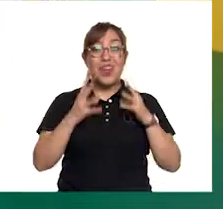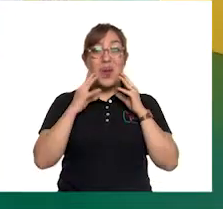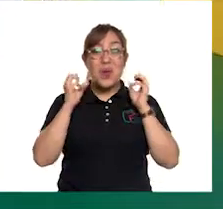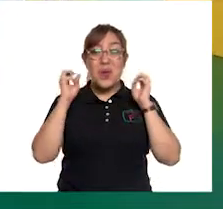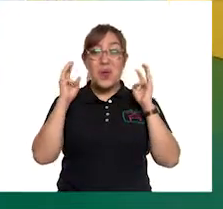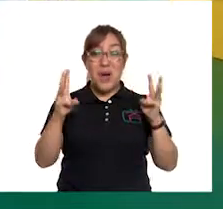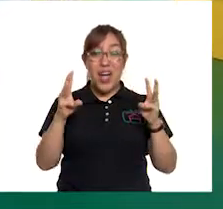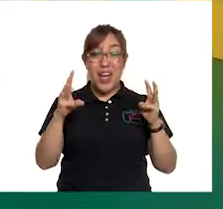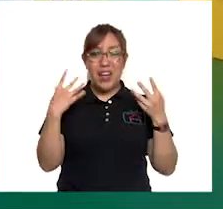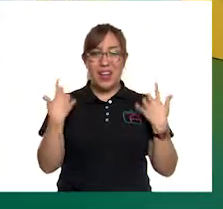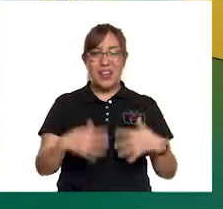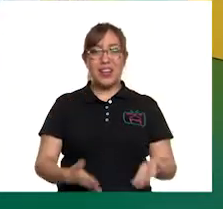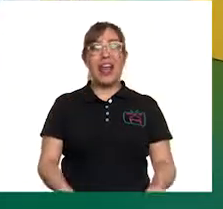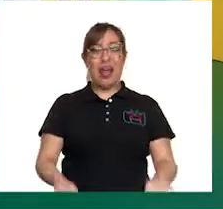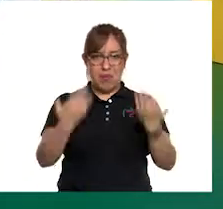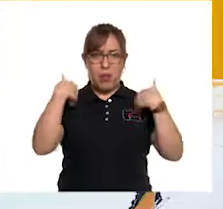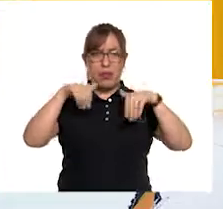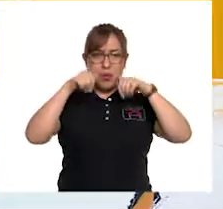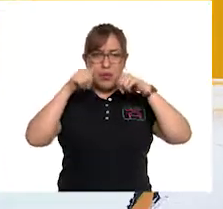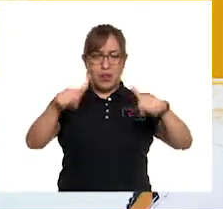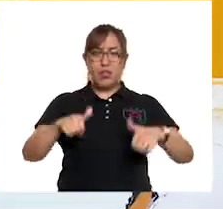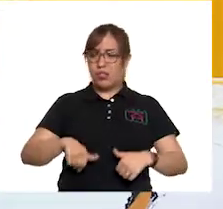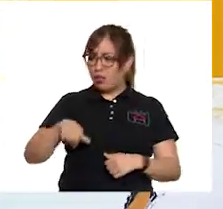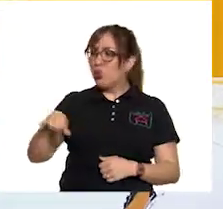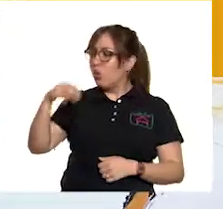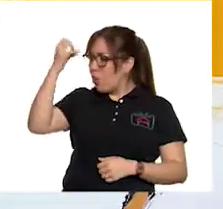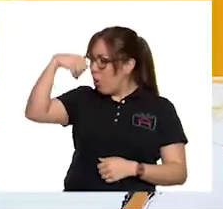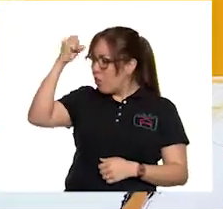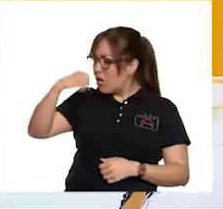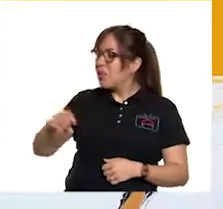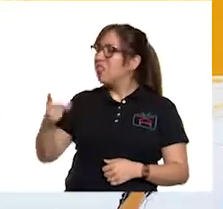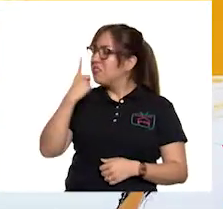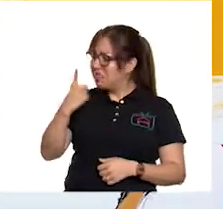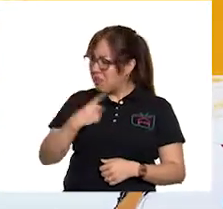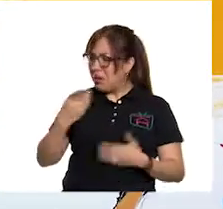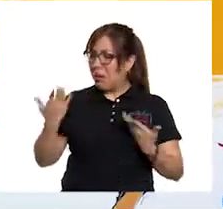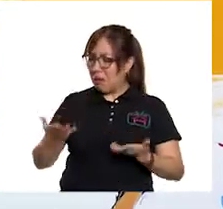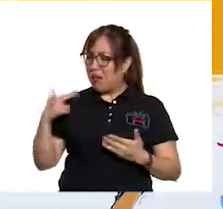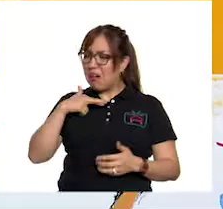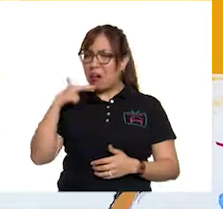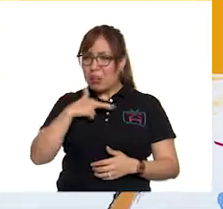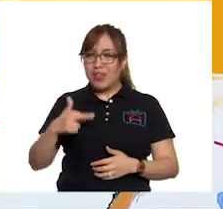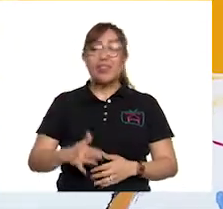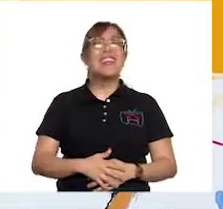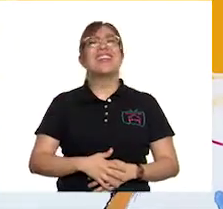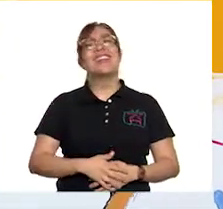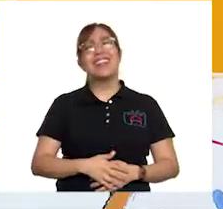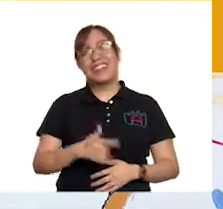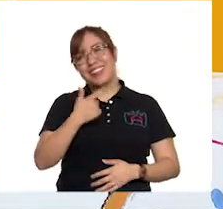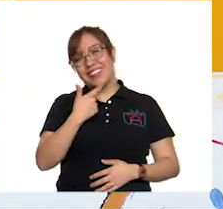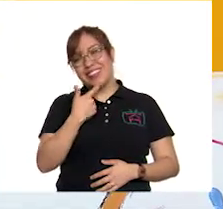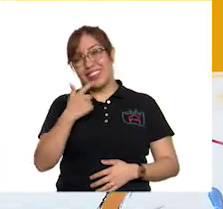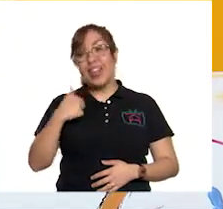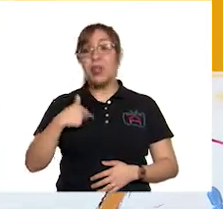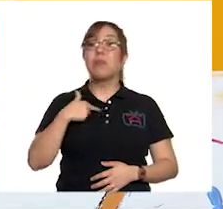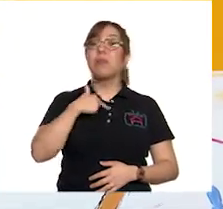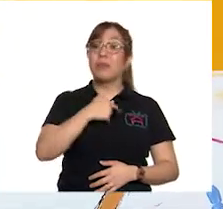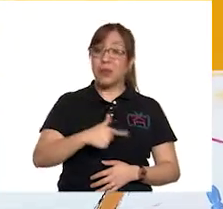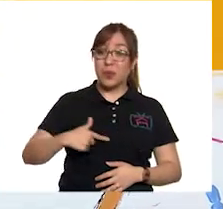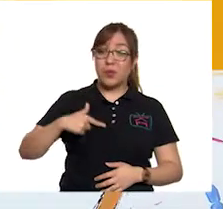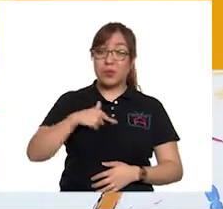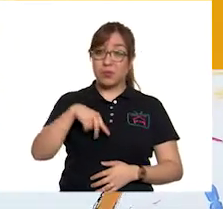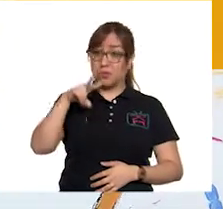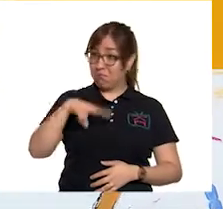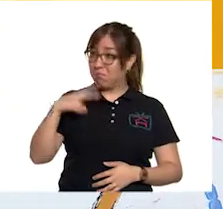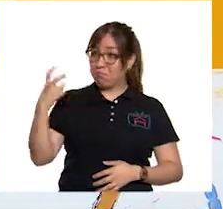poner atención! ¡Sí! ¿Tú qué opinas del cuento? ¡Ahora! Pues me gustó mucho, Mariana. Es una buena